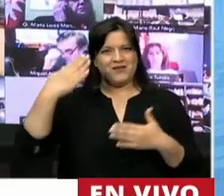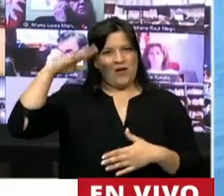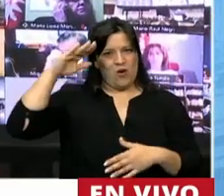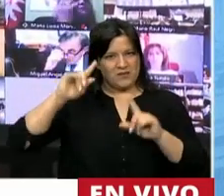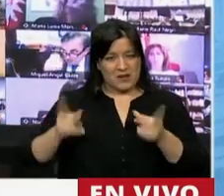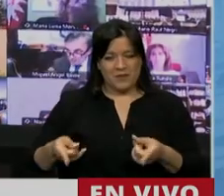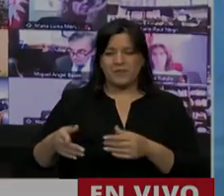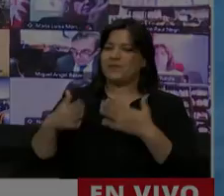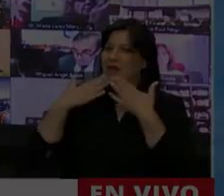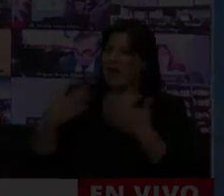Gracias, diputado Godoy.